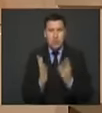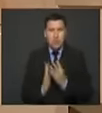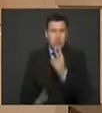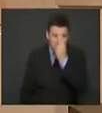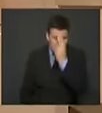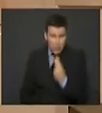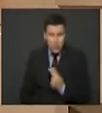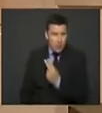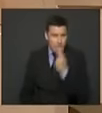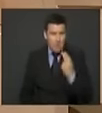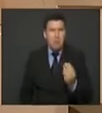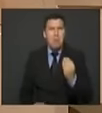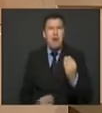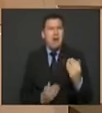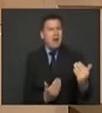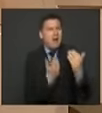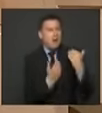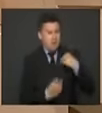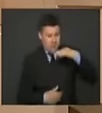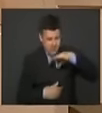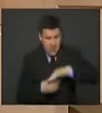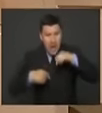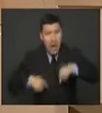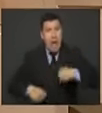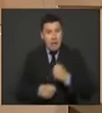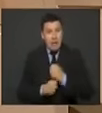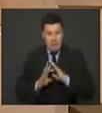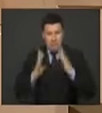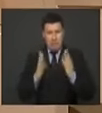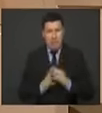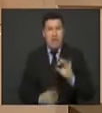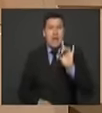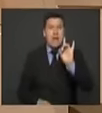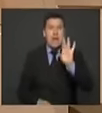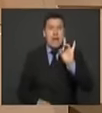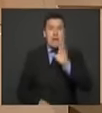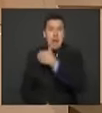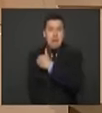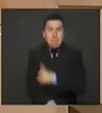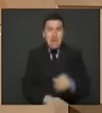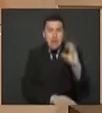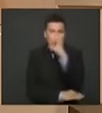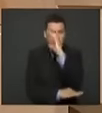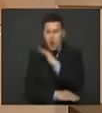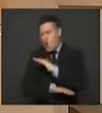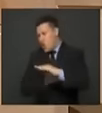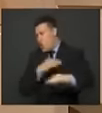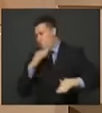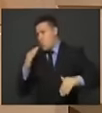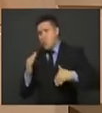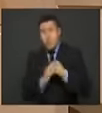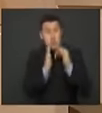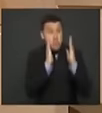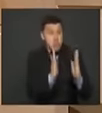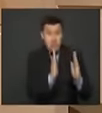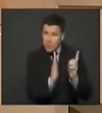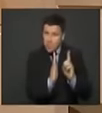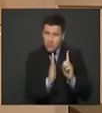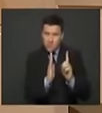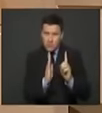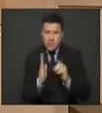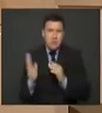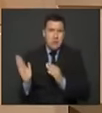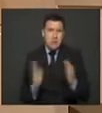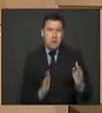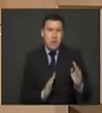eso nos hicimos elegir aquí y hacia esos 15 millones de colombianos debe estar enfocado todo no un capítulo del